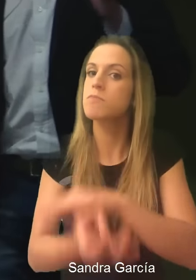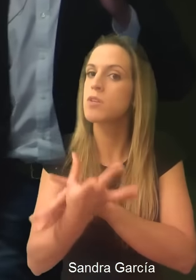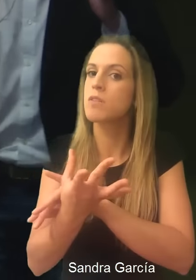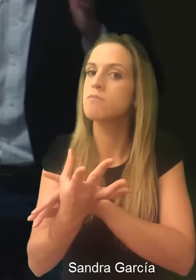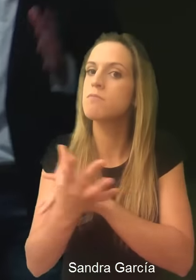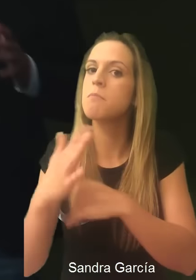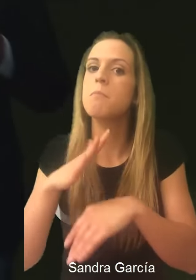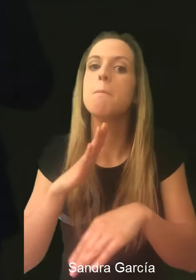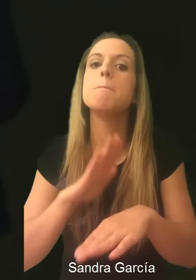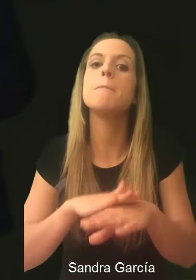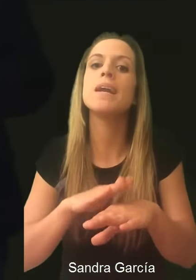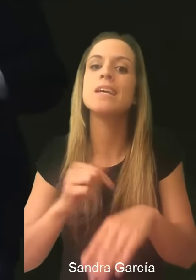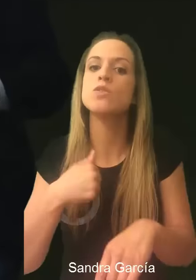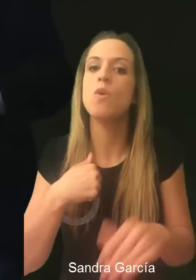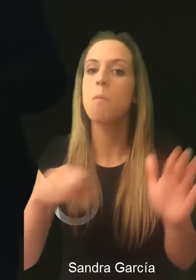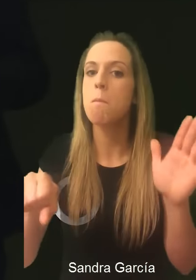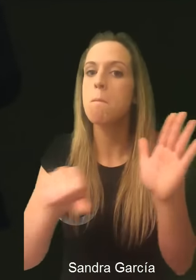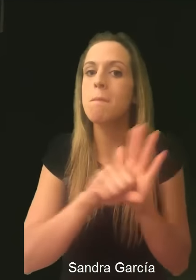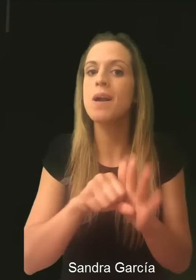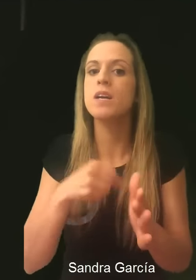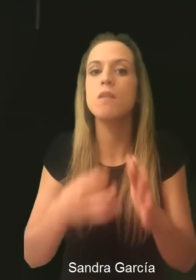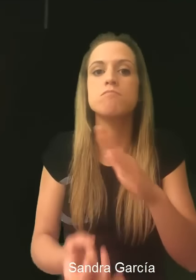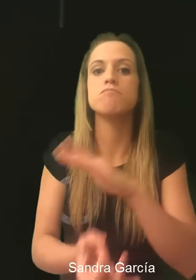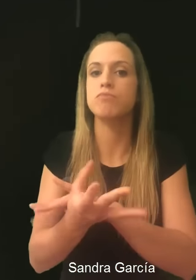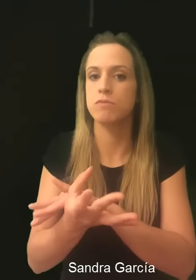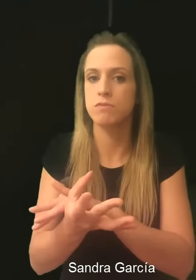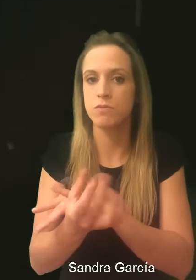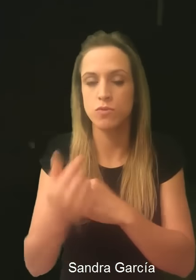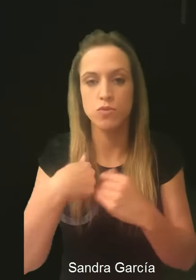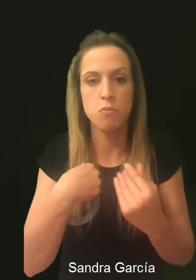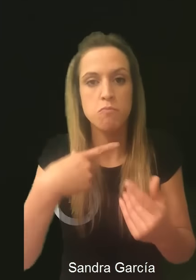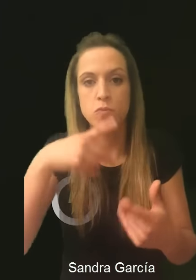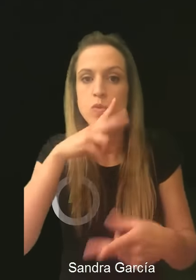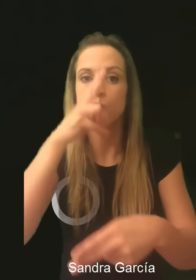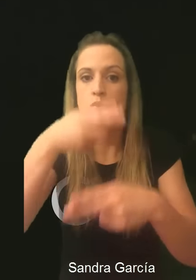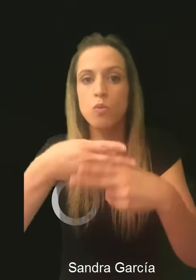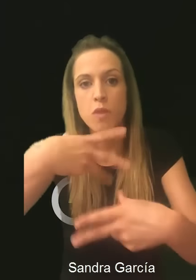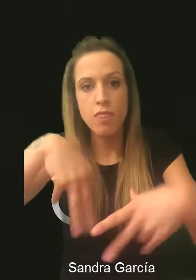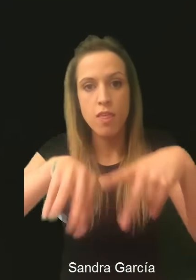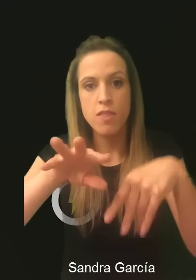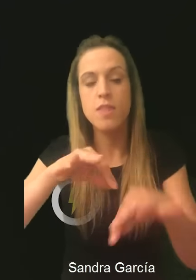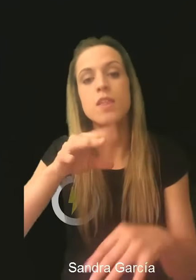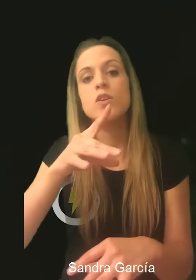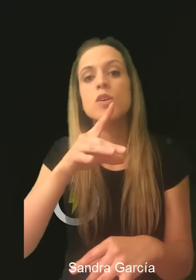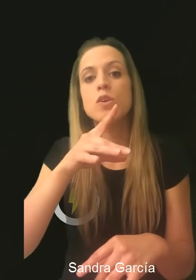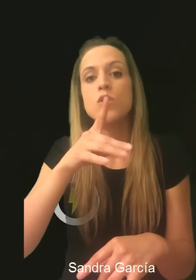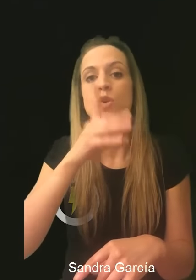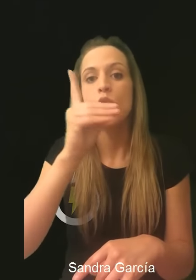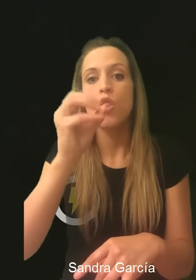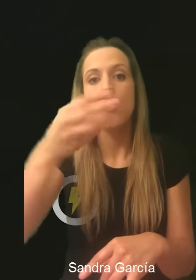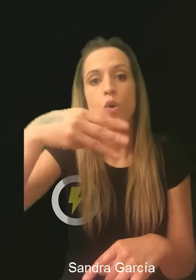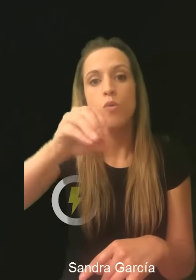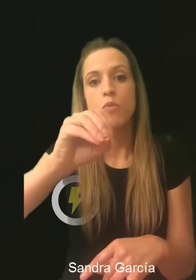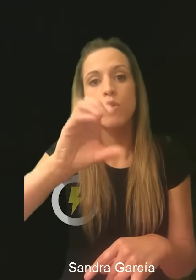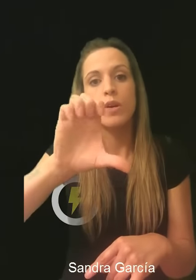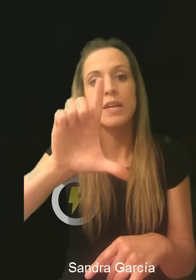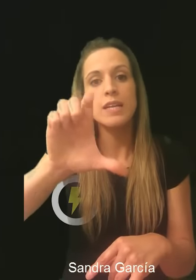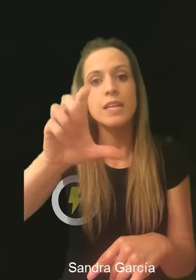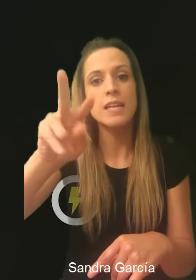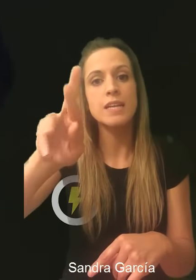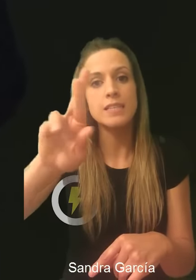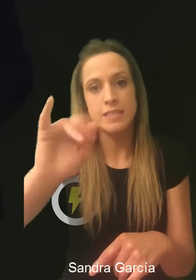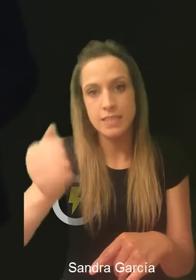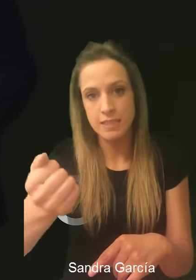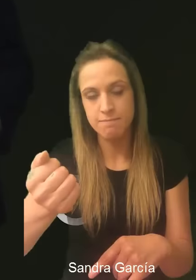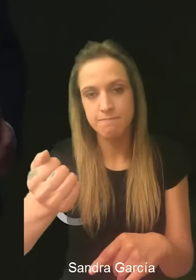mi propia marca. Y decidí que se llamara Domo Electra. Domo de domótica y Electra por la energía esa